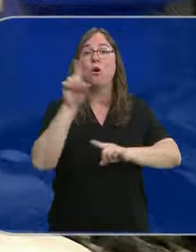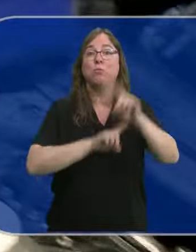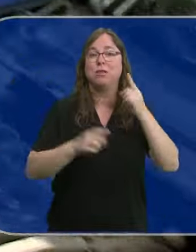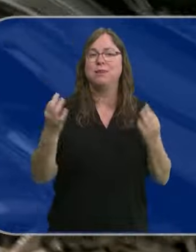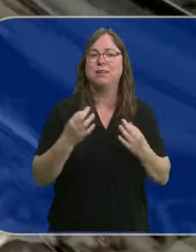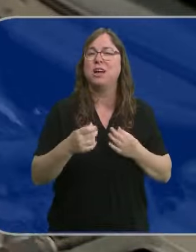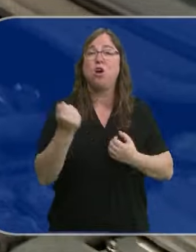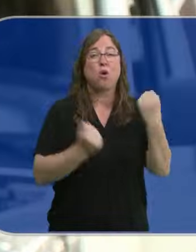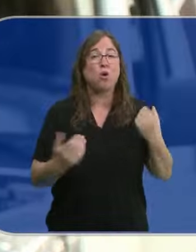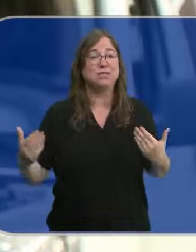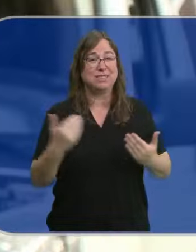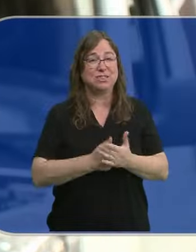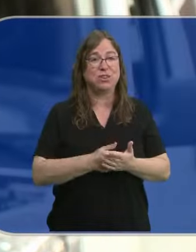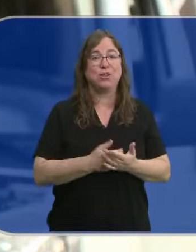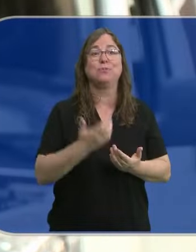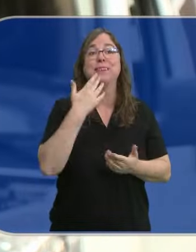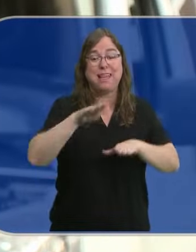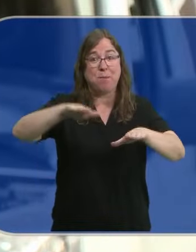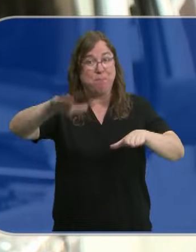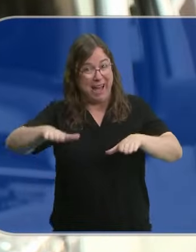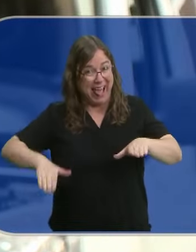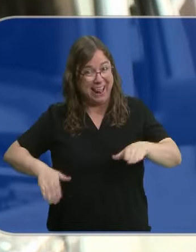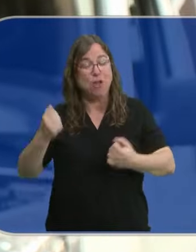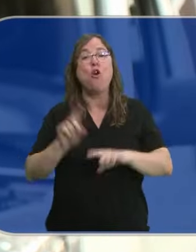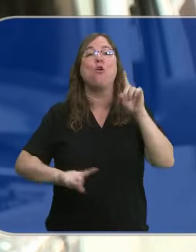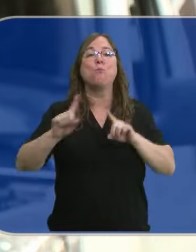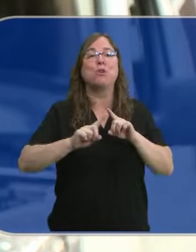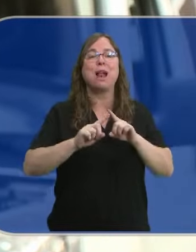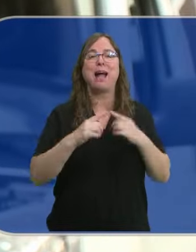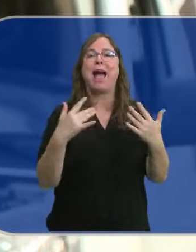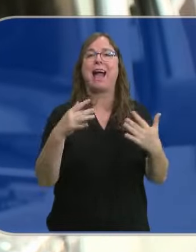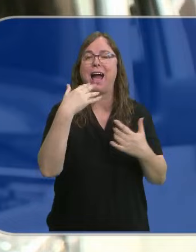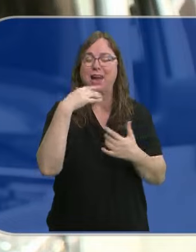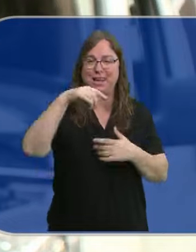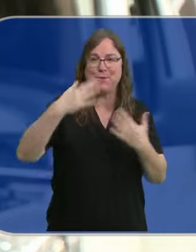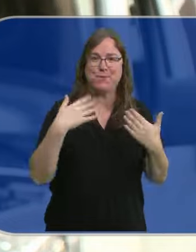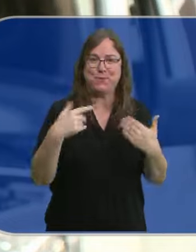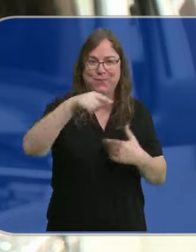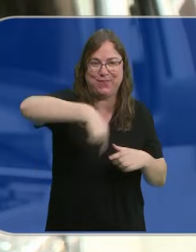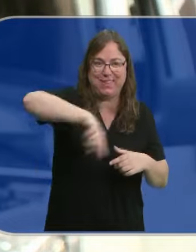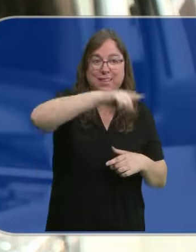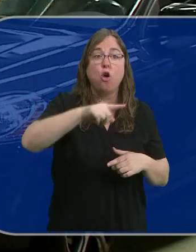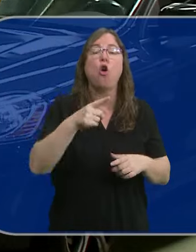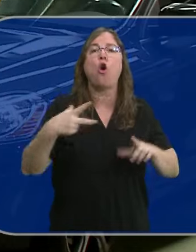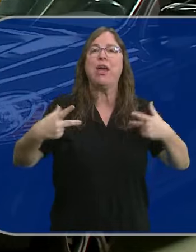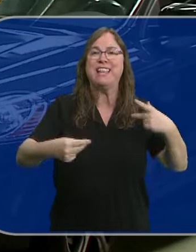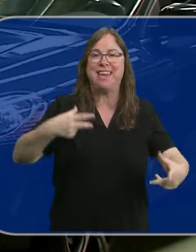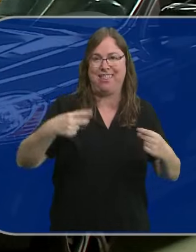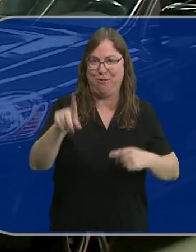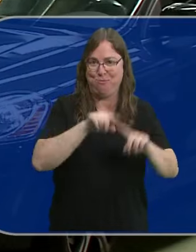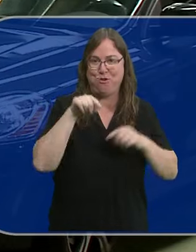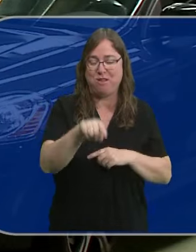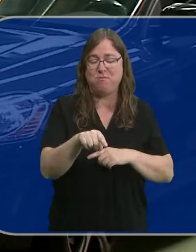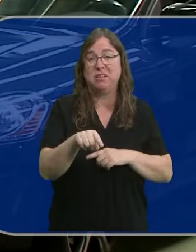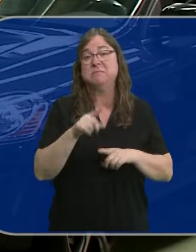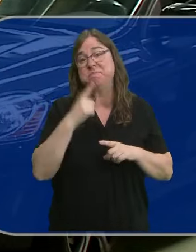que se encuentran? Todos los coches que nos encontramos parados en la carretera en verano son o problemas de refrigeración o problemas de inyección. La vida